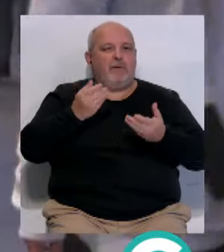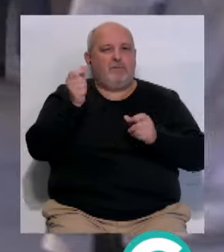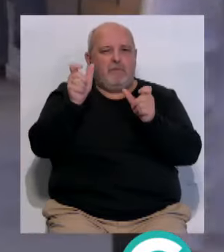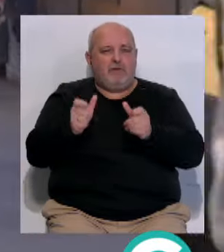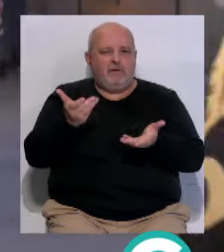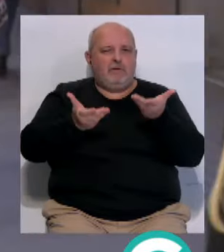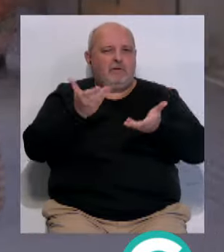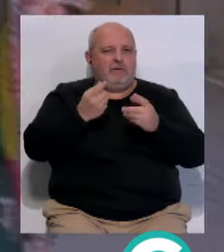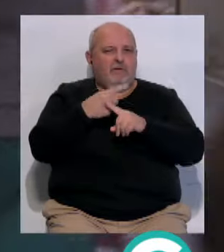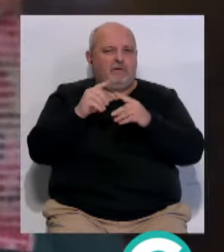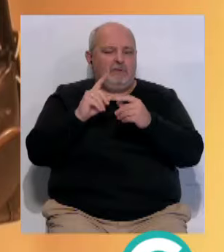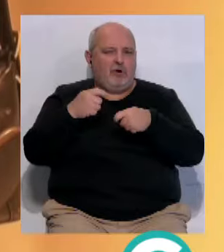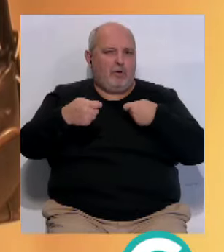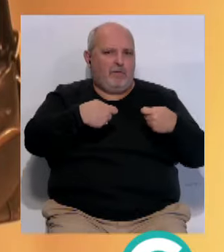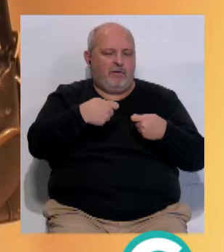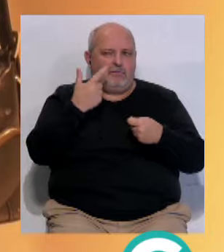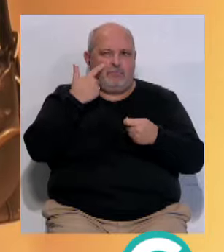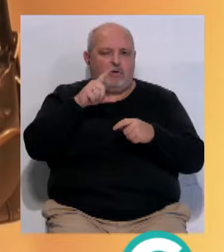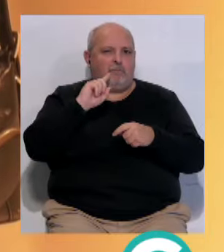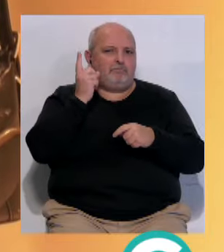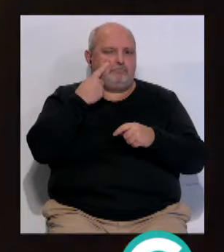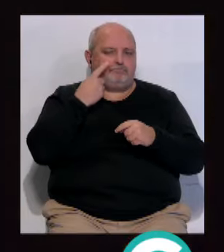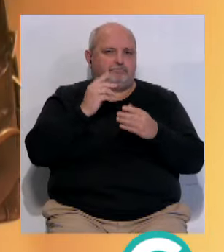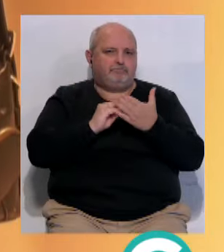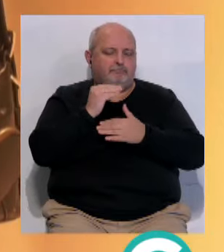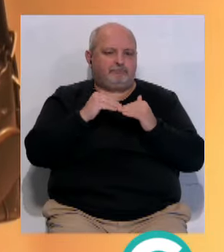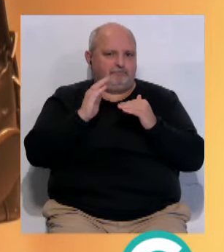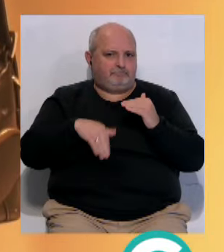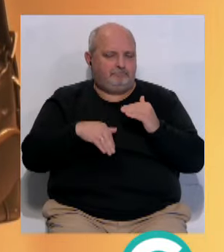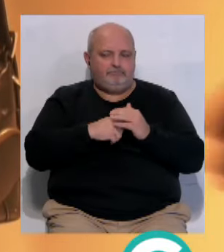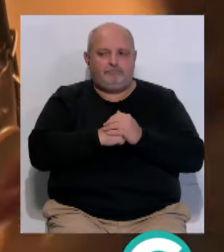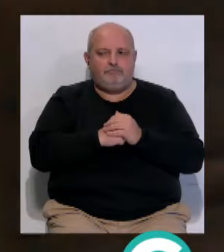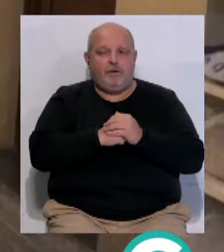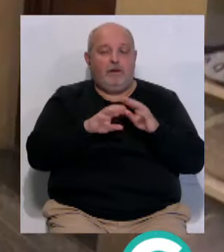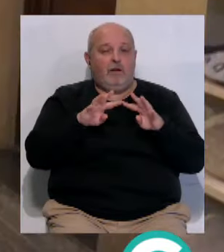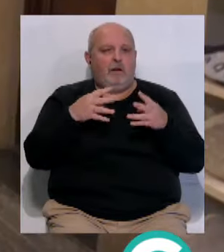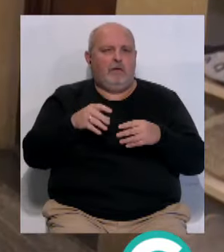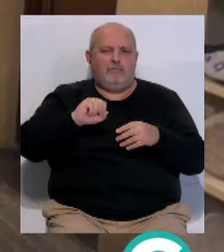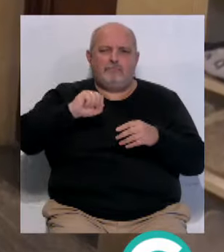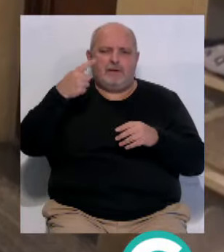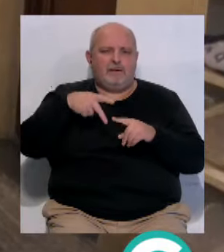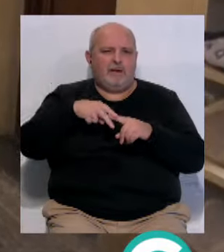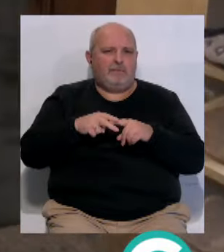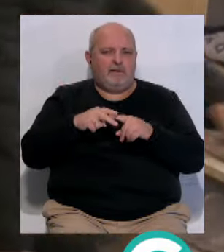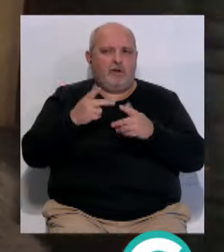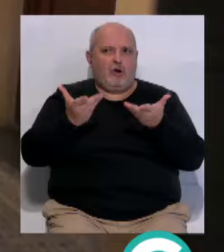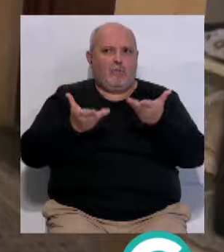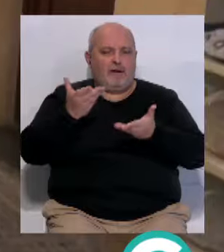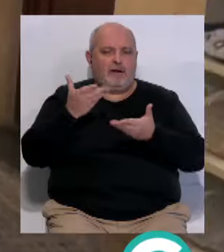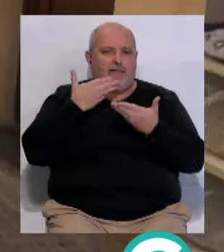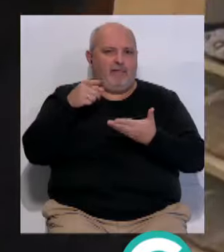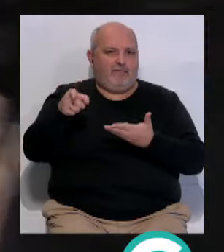precios... ...entre diferentes comercios... ...nos ayudará a encontrar el producto de menor valor... ...internet es una gran herramienta... ...para comparar